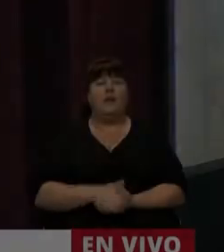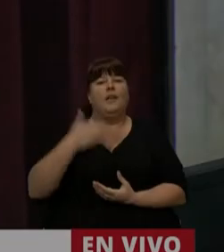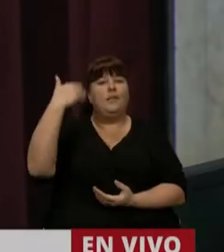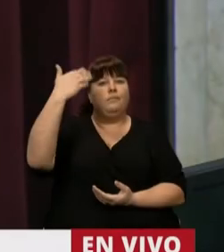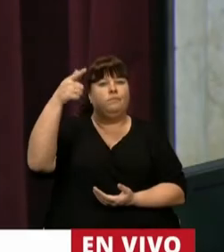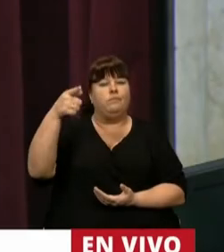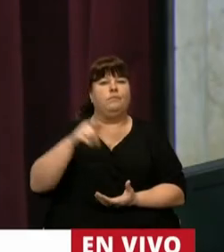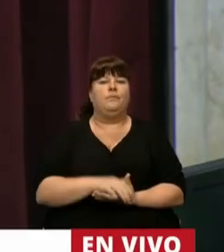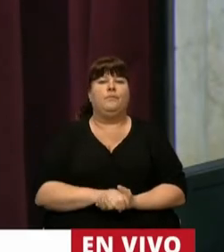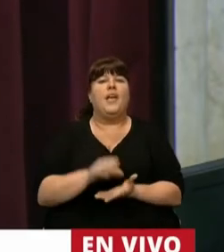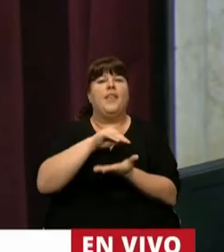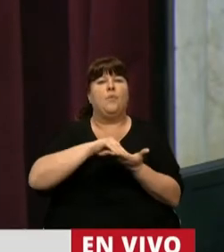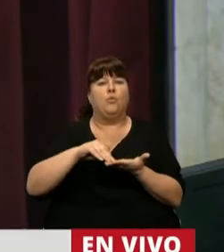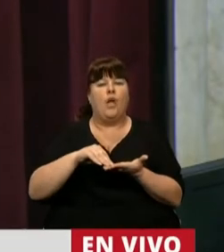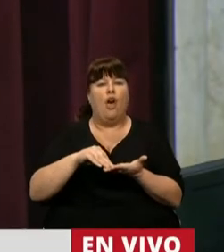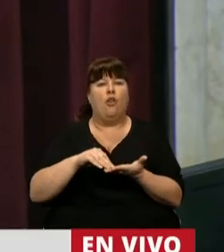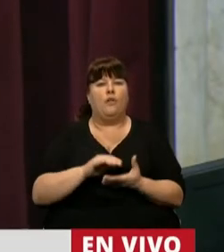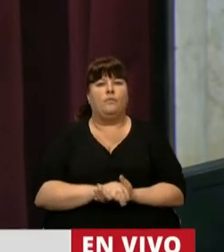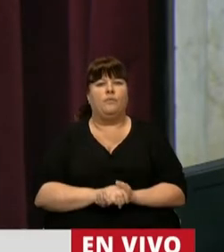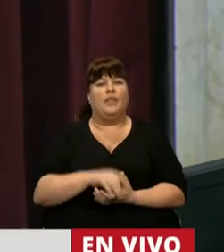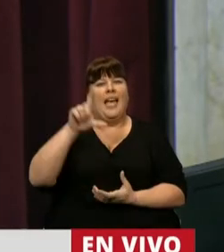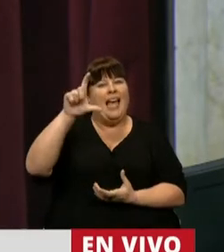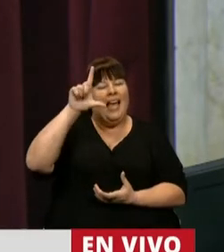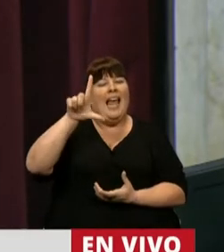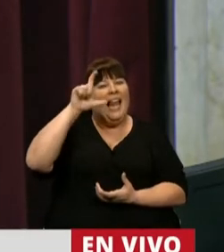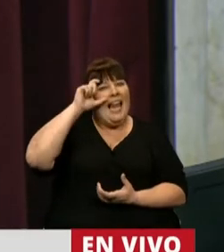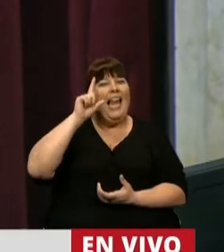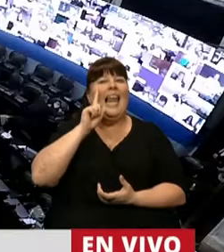Tiene la palabra el diputado Mario Leito.